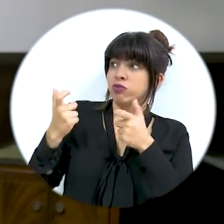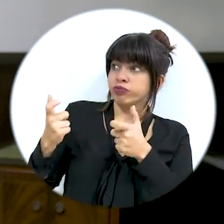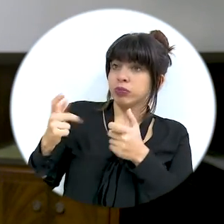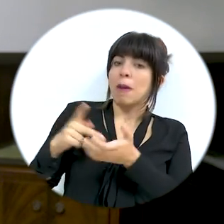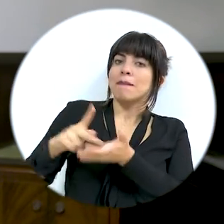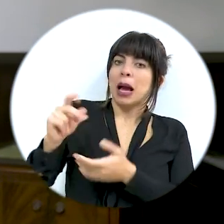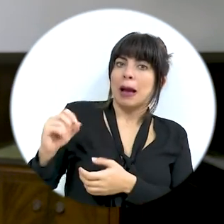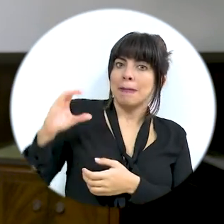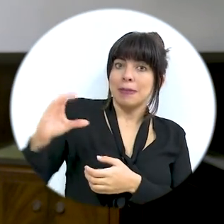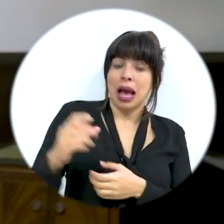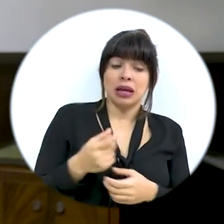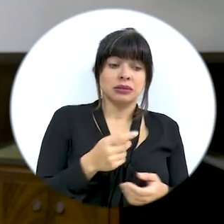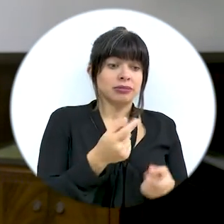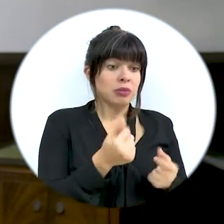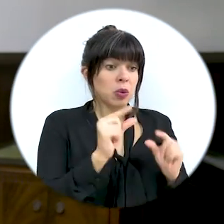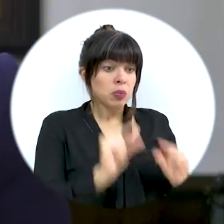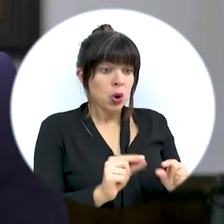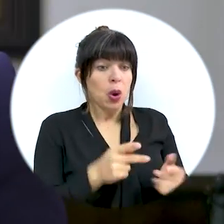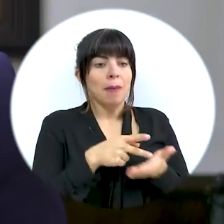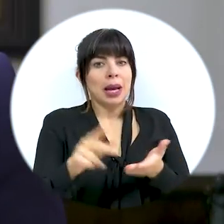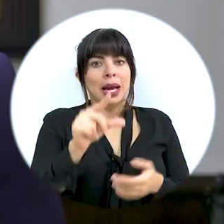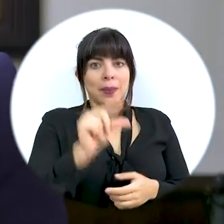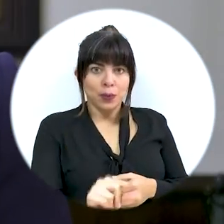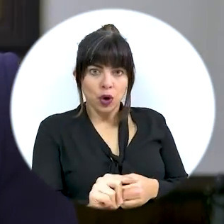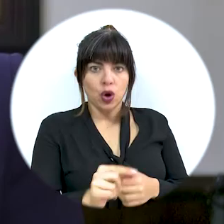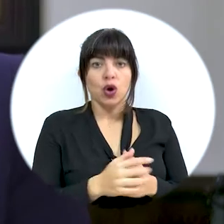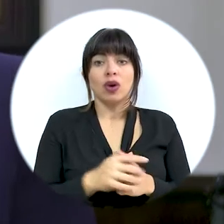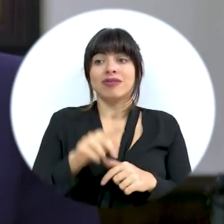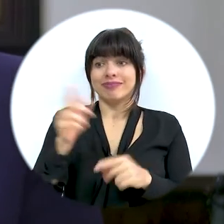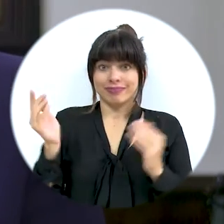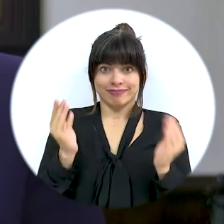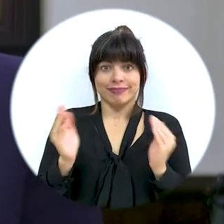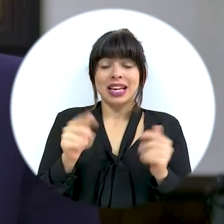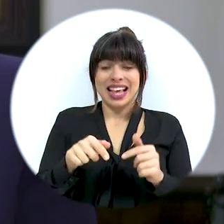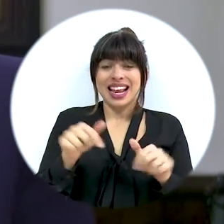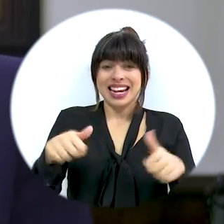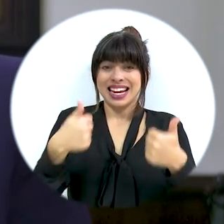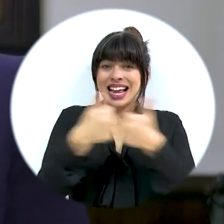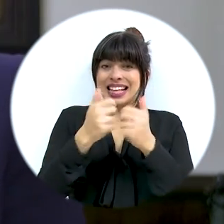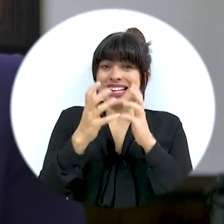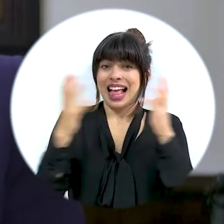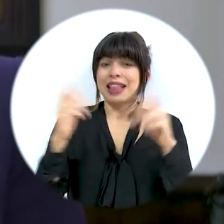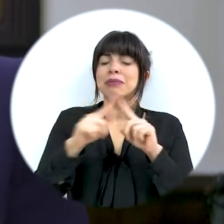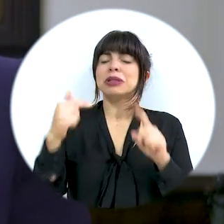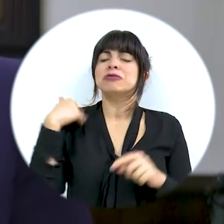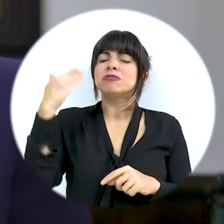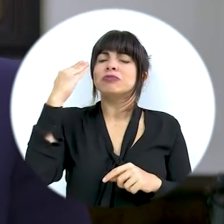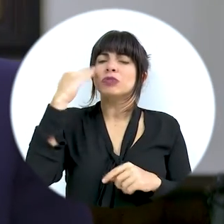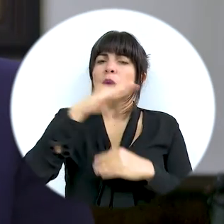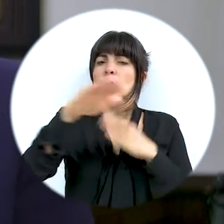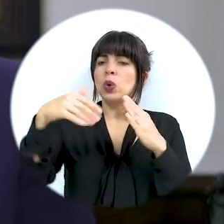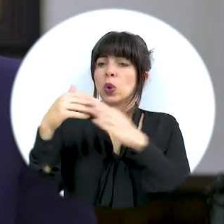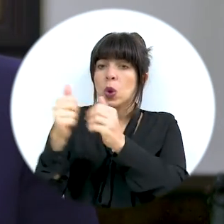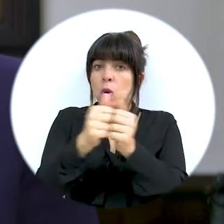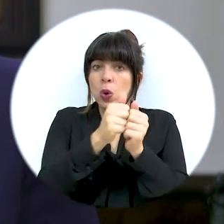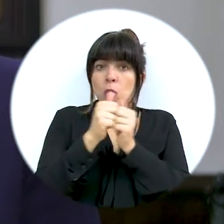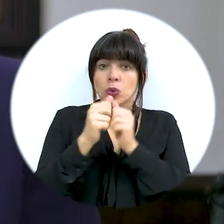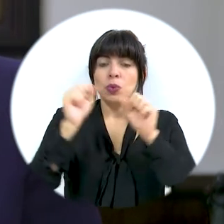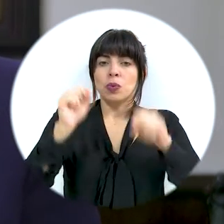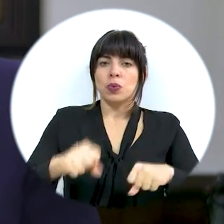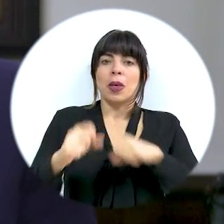más quienes ganan más. El reto que enfrentamos es grande, pero estamos seguros que juntos